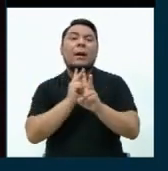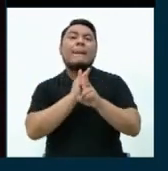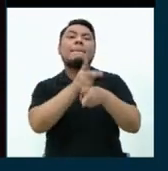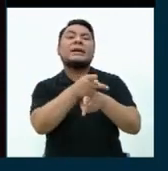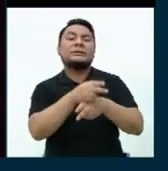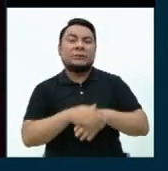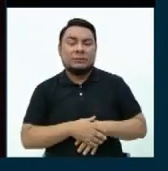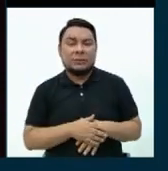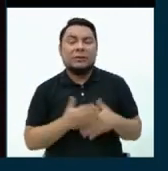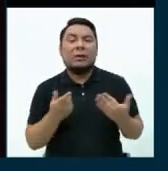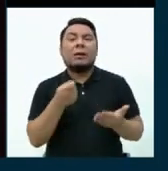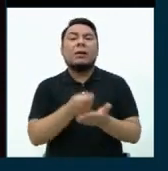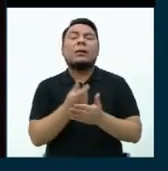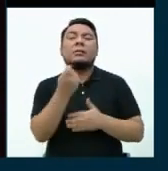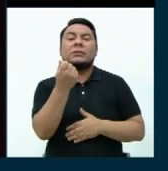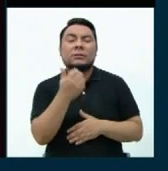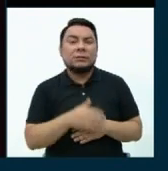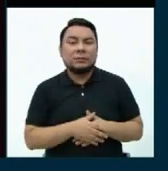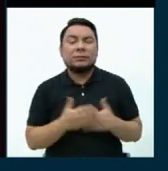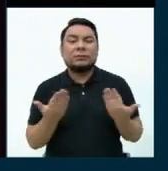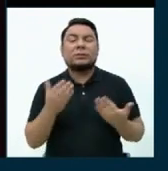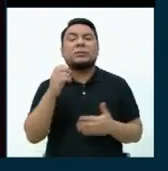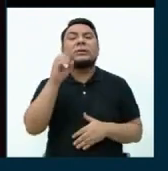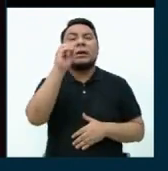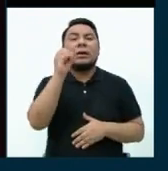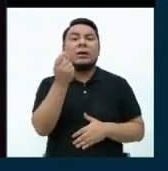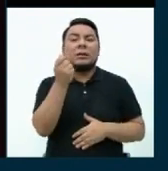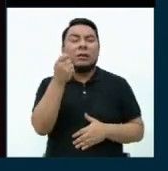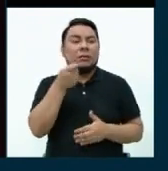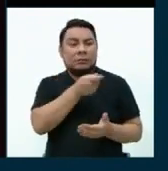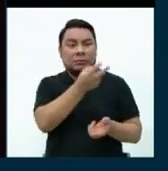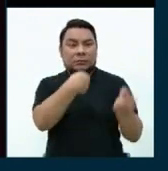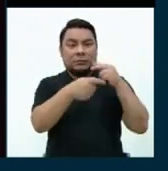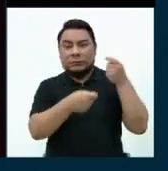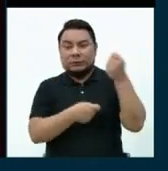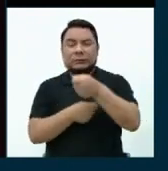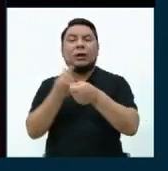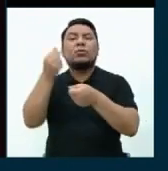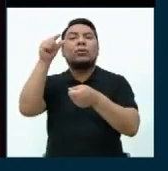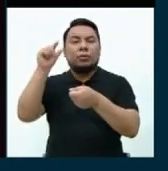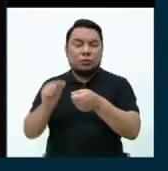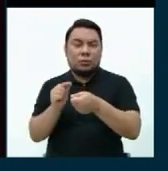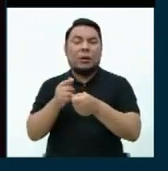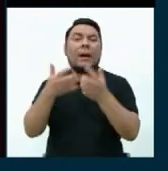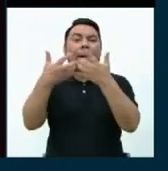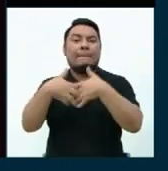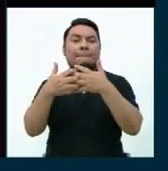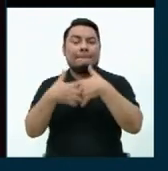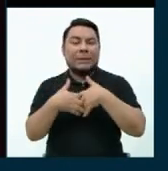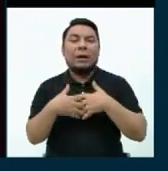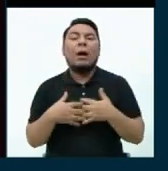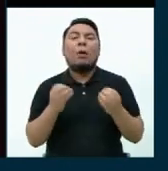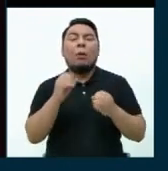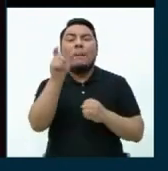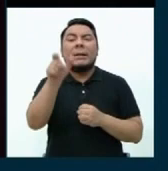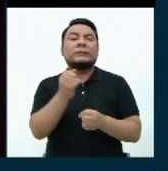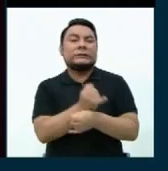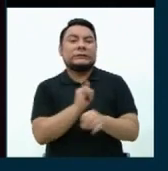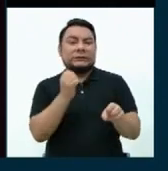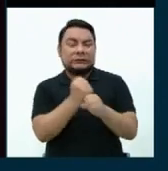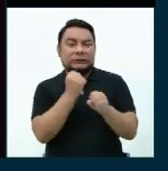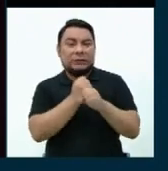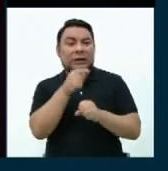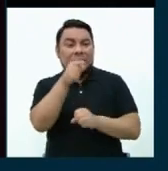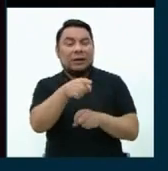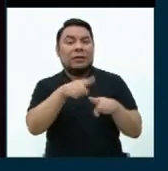con tarifas, con intereses mínimos a los pequeños y microempresarios. De ellos depende nuestra